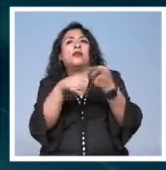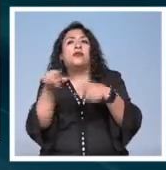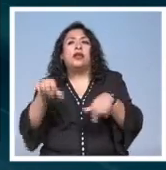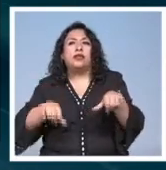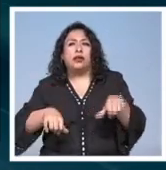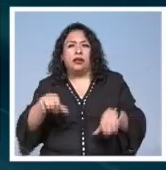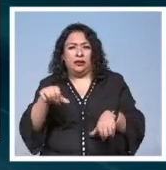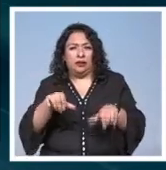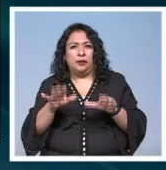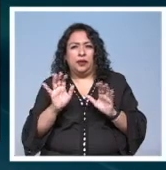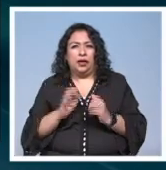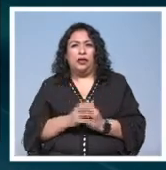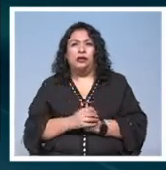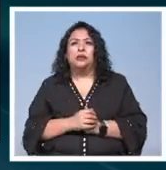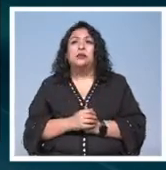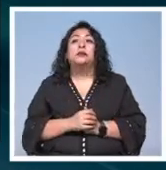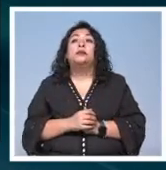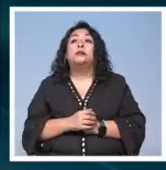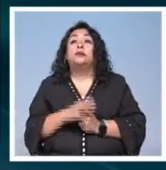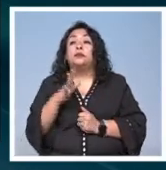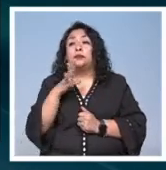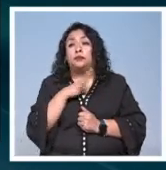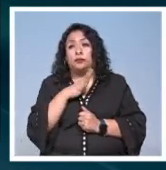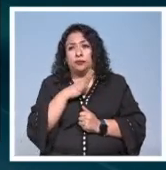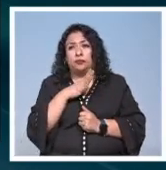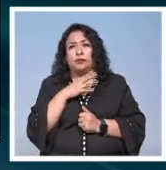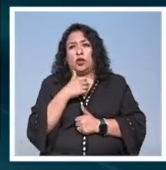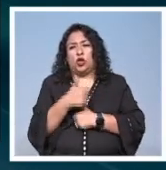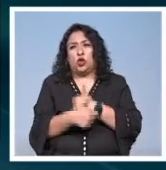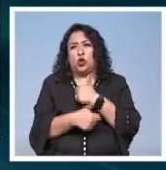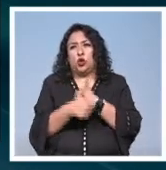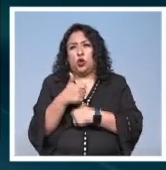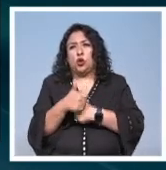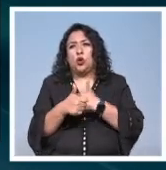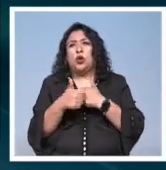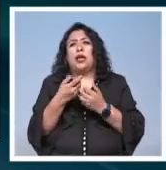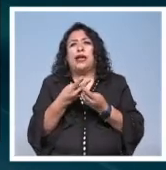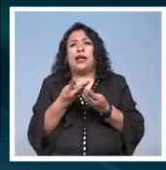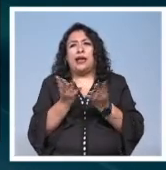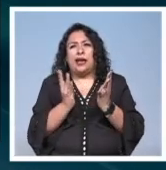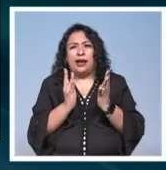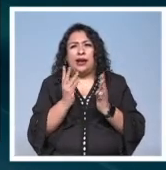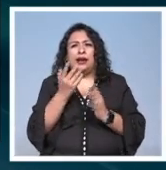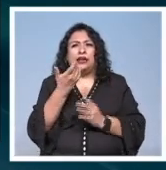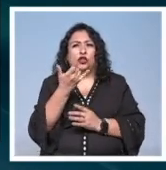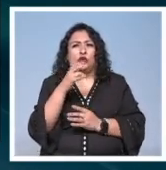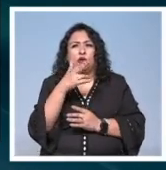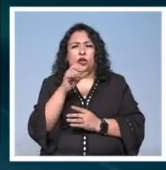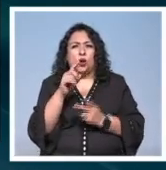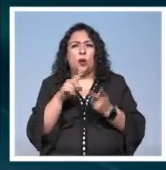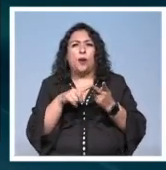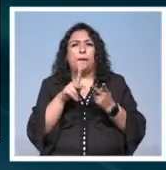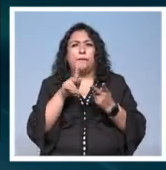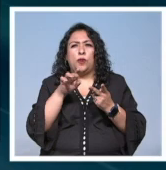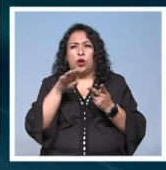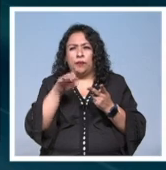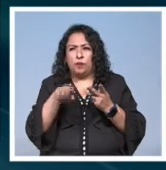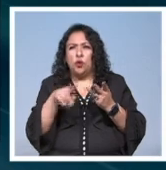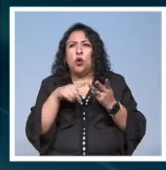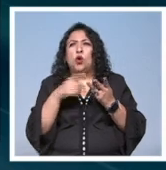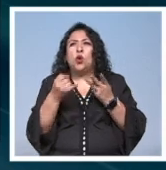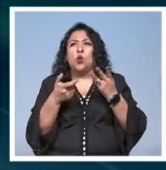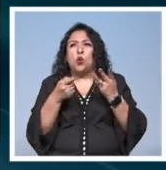actividades vamos a tener torneos de cartas de Yu-Gi-Oh de Pokémon va a haber torneos de